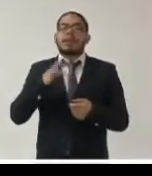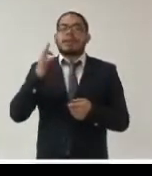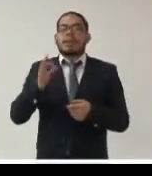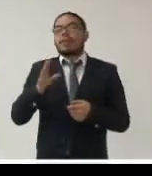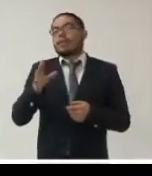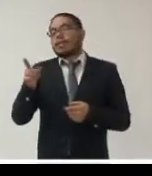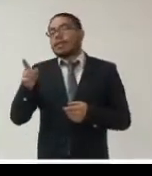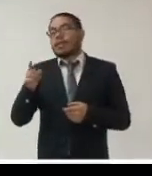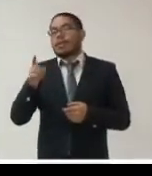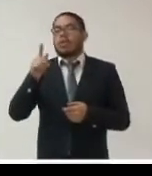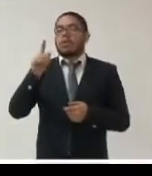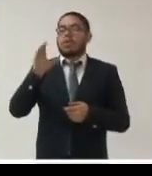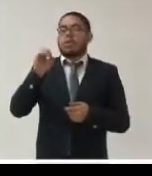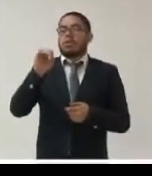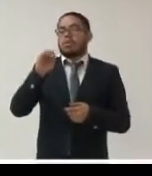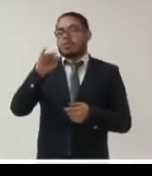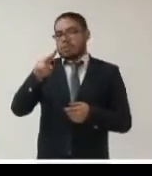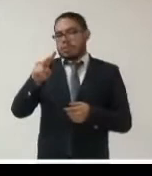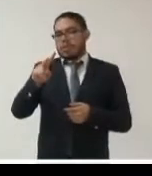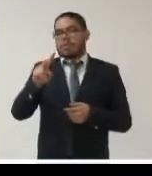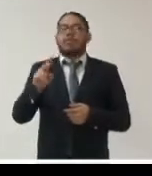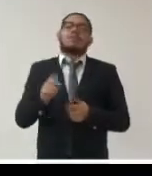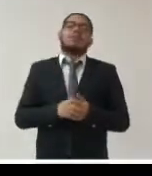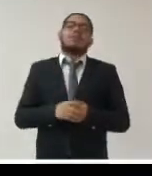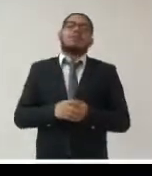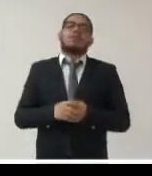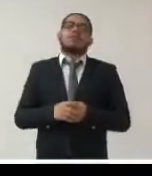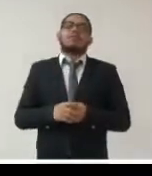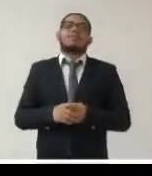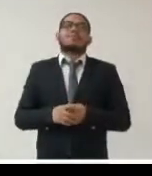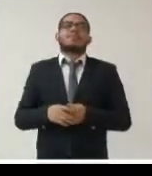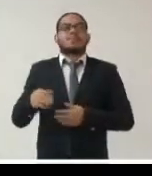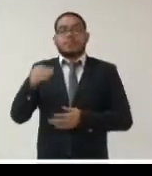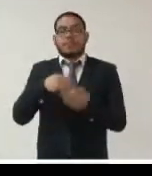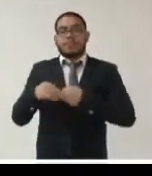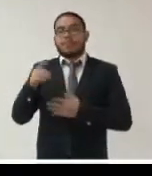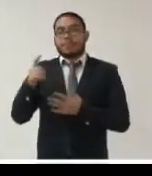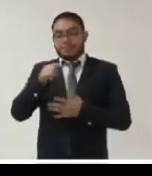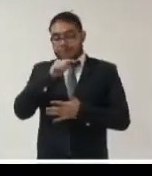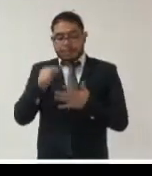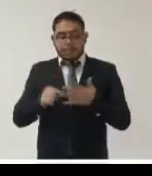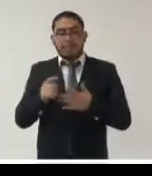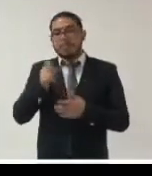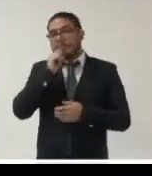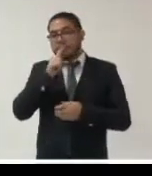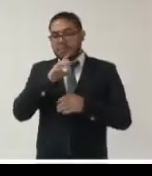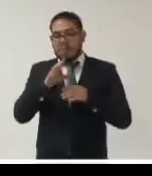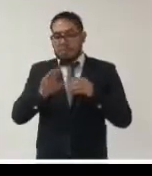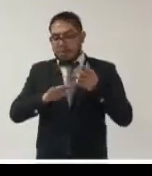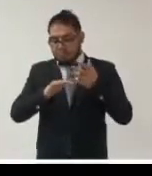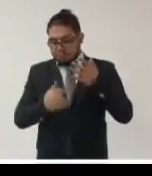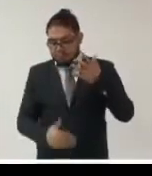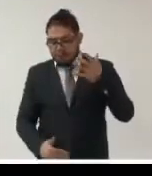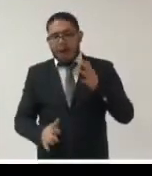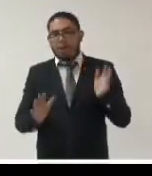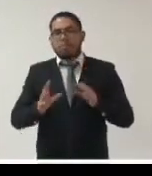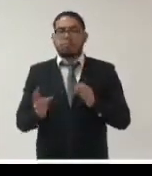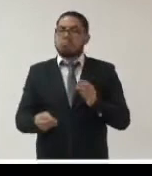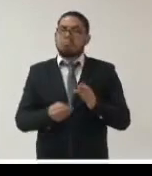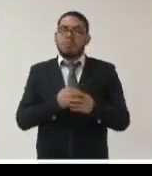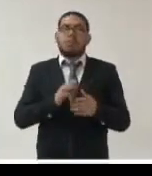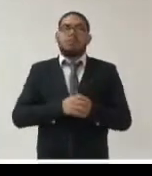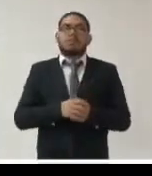se concentra en todo el resto de las solicitudes de categorías que no fueron ubicadas en algunas de estas